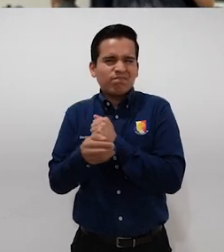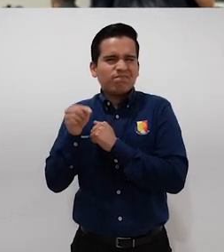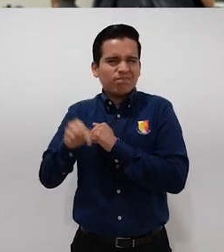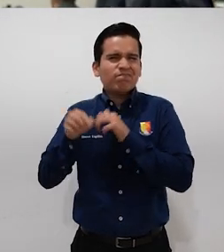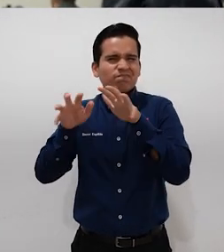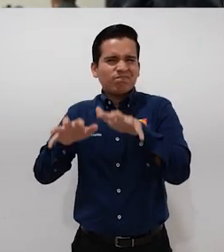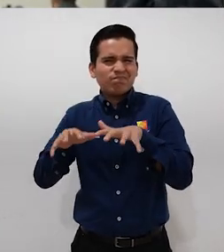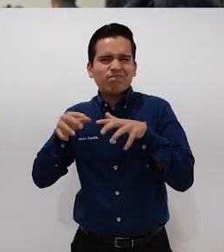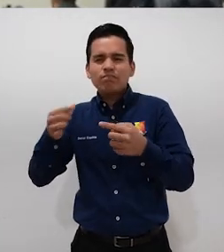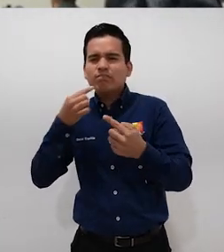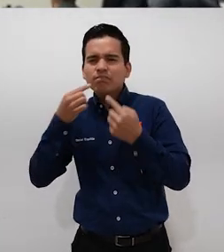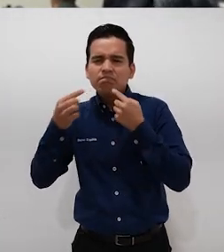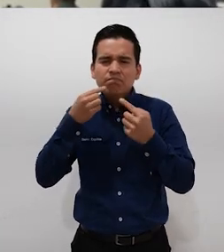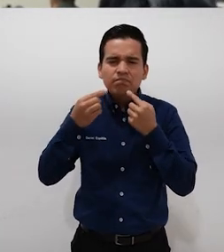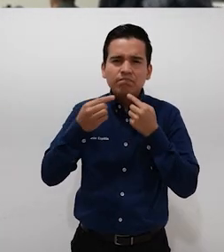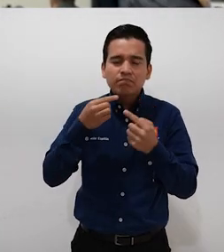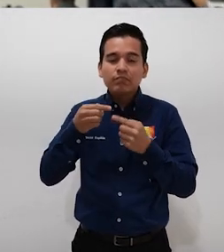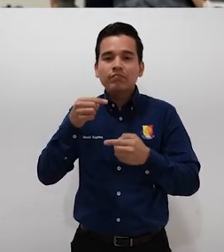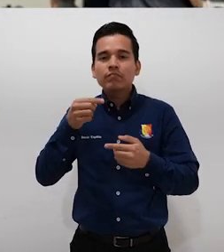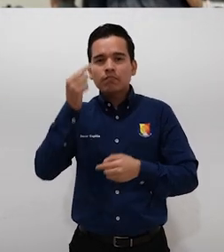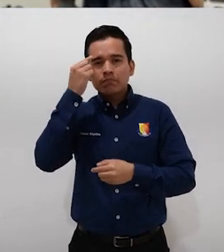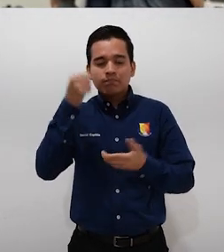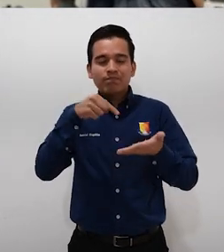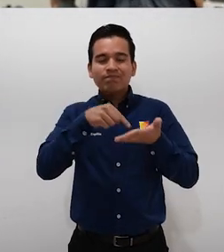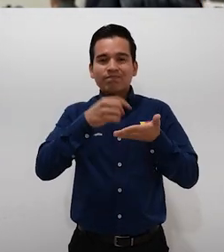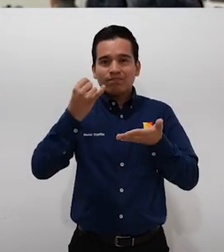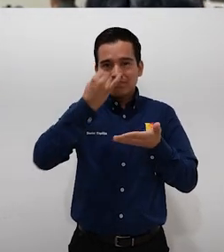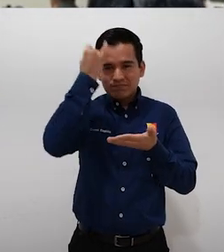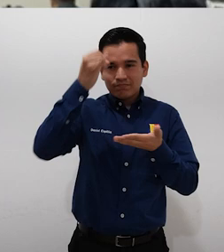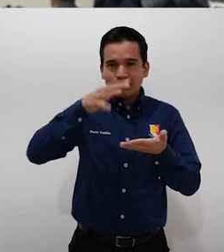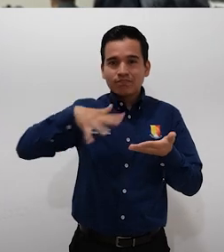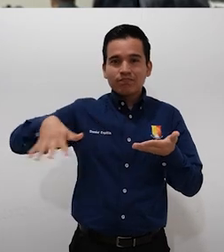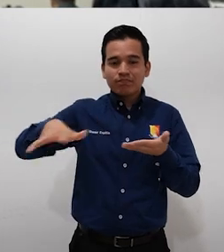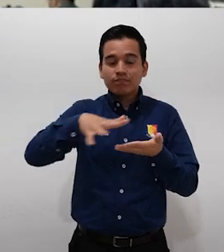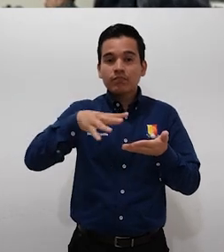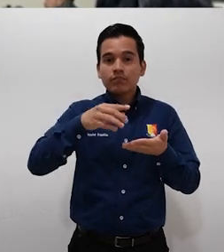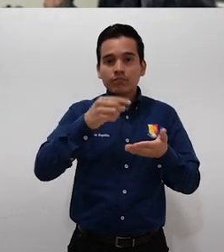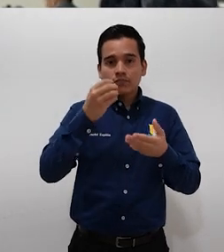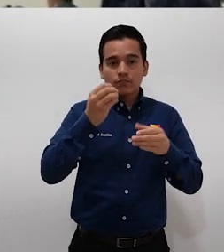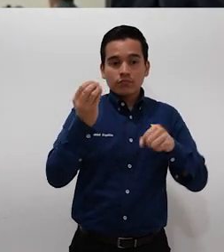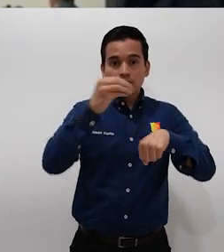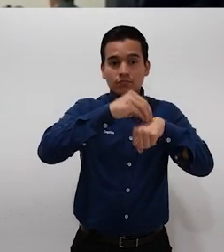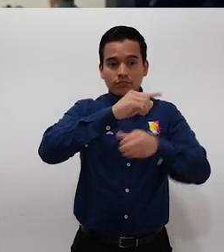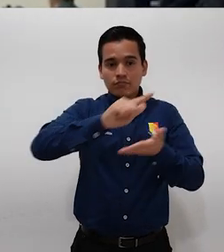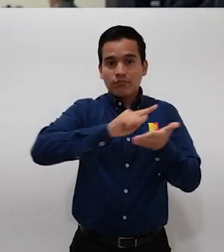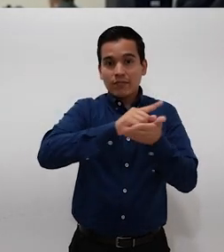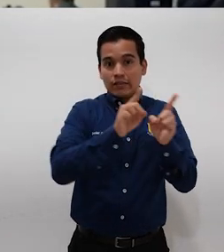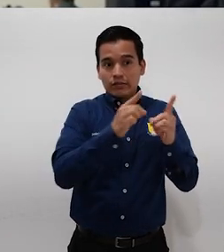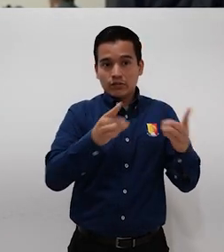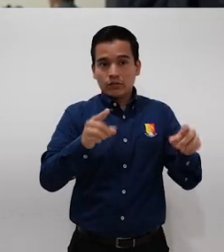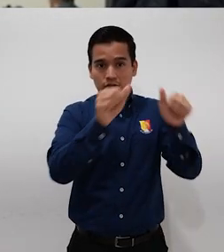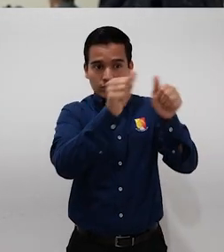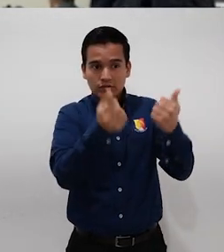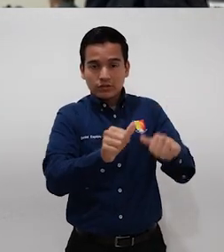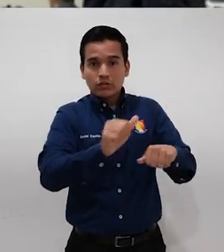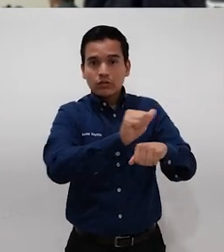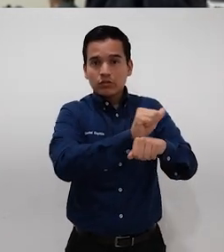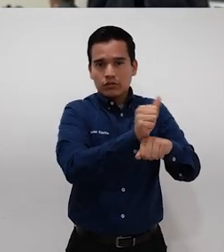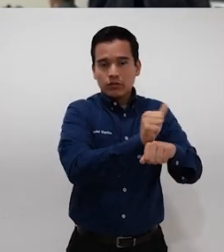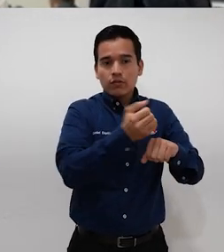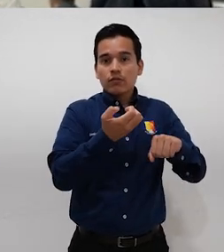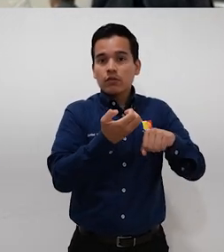estatal de socialización de esta iniciativa ciudadana para la creación de la Ley de Desarrollo Artístico y Artesanal